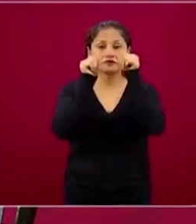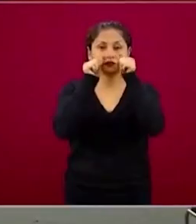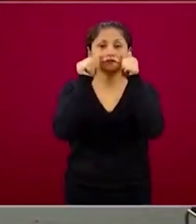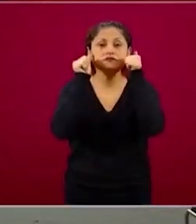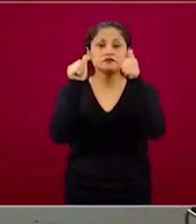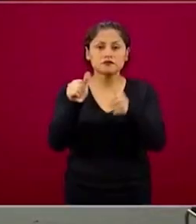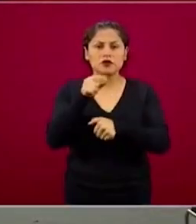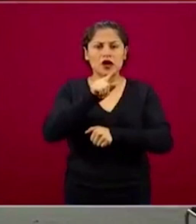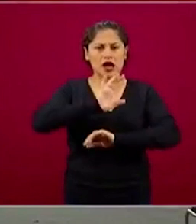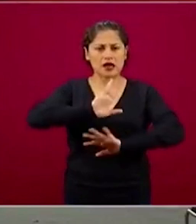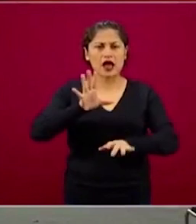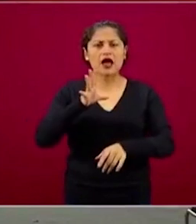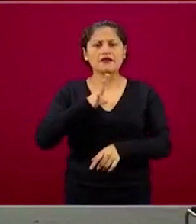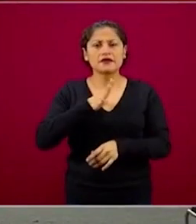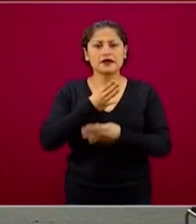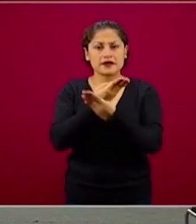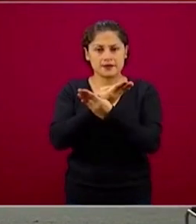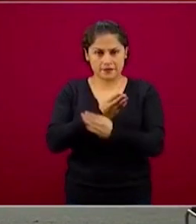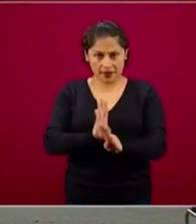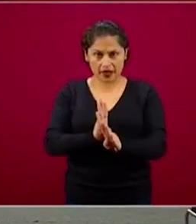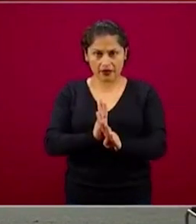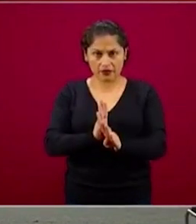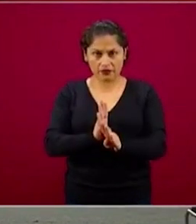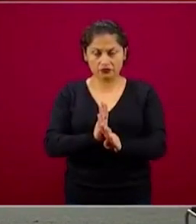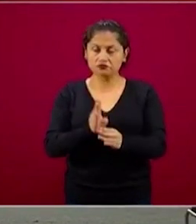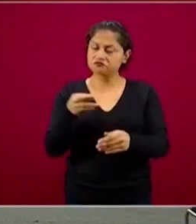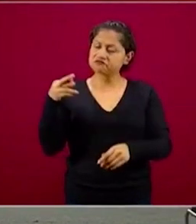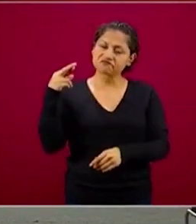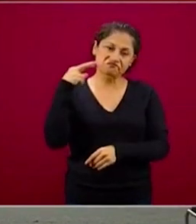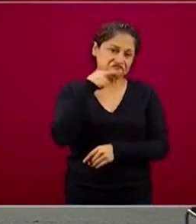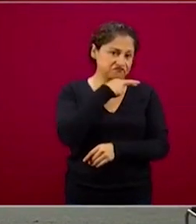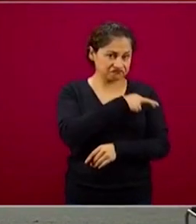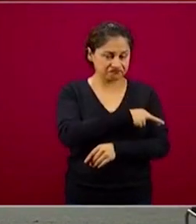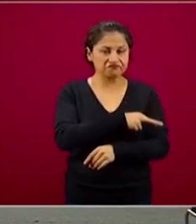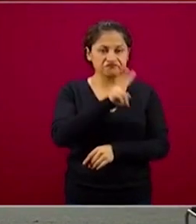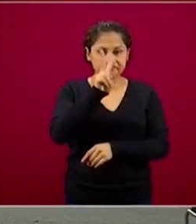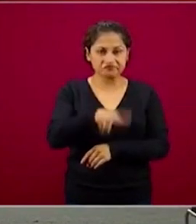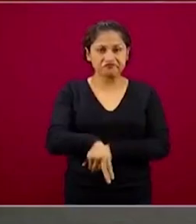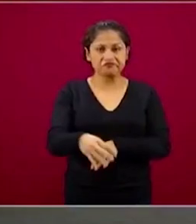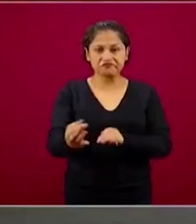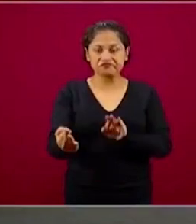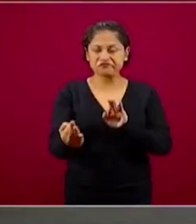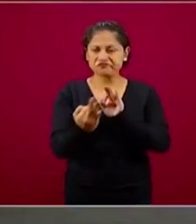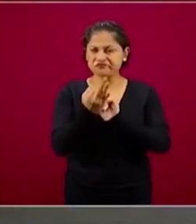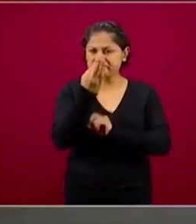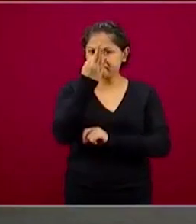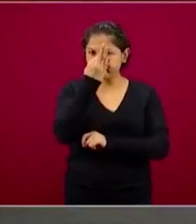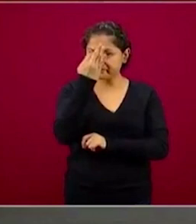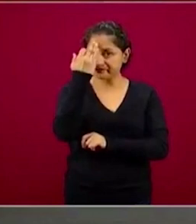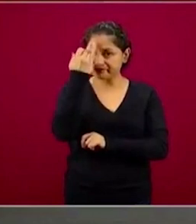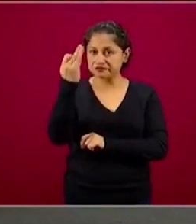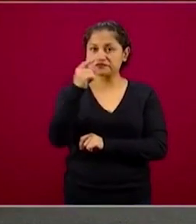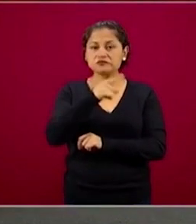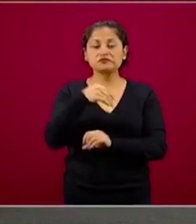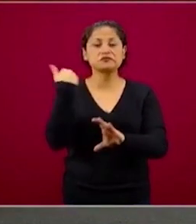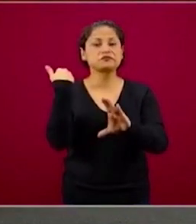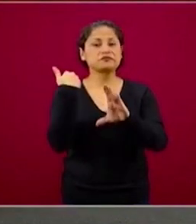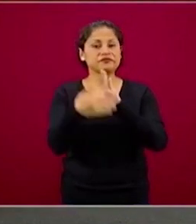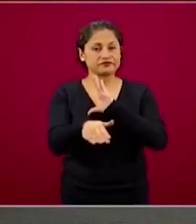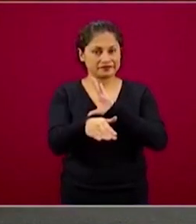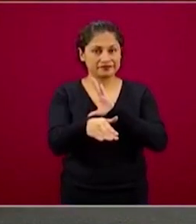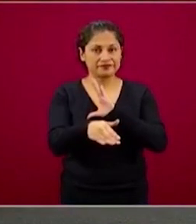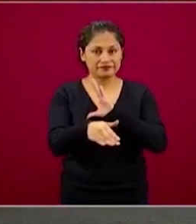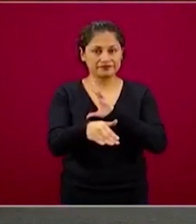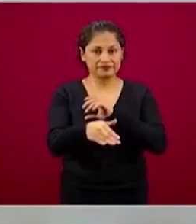una tarjeta bancaria, nos va a tomar muy poquitos días que en esa cuenta bancaria esté depositado